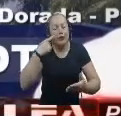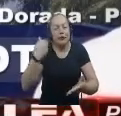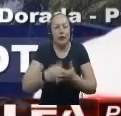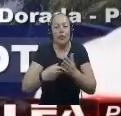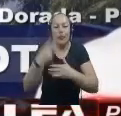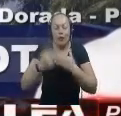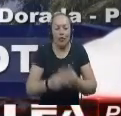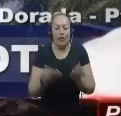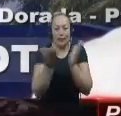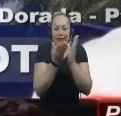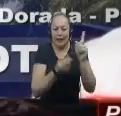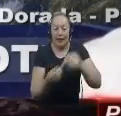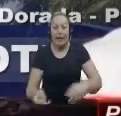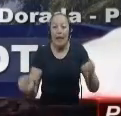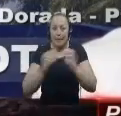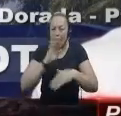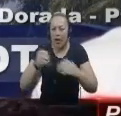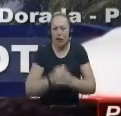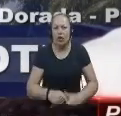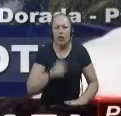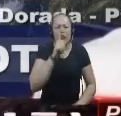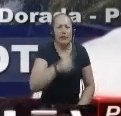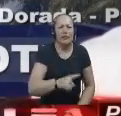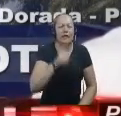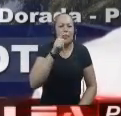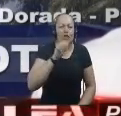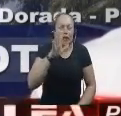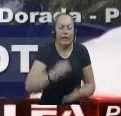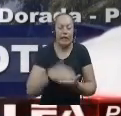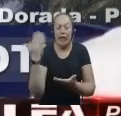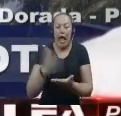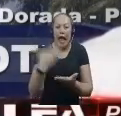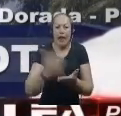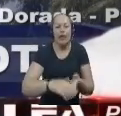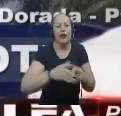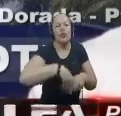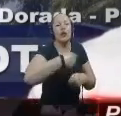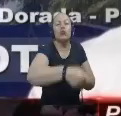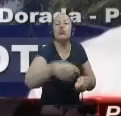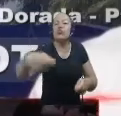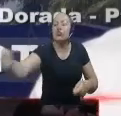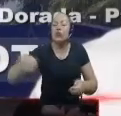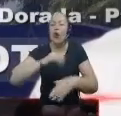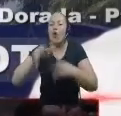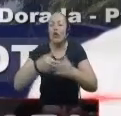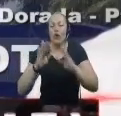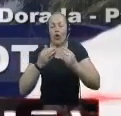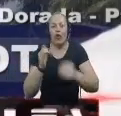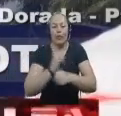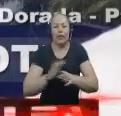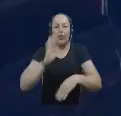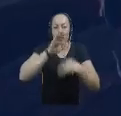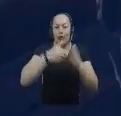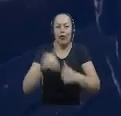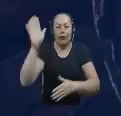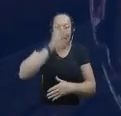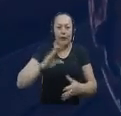regalías Estos han logrado Que 165 libros Lleguen A las instituciones Educativas Del departamento